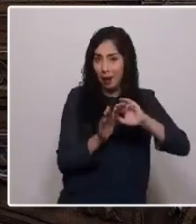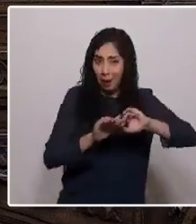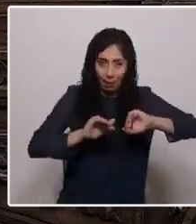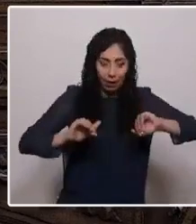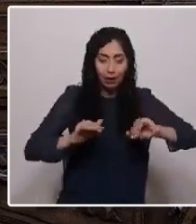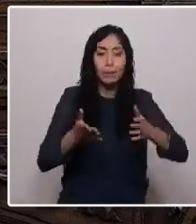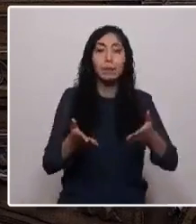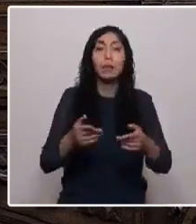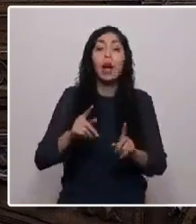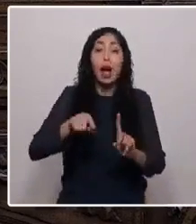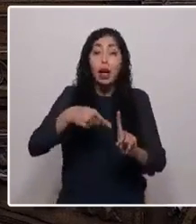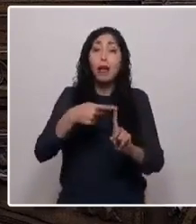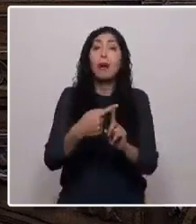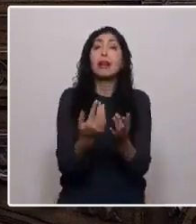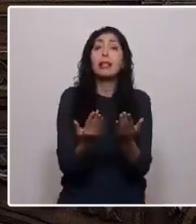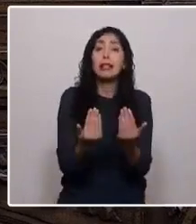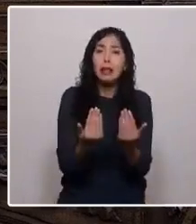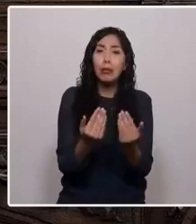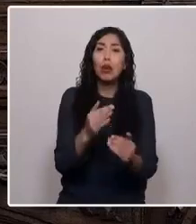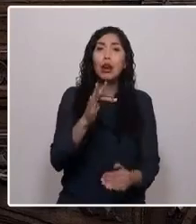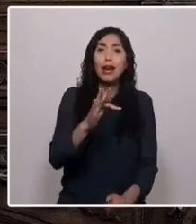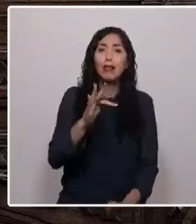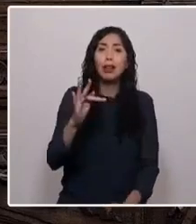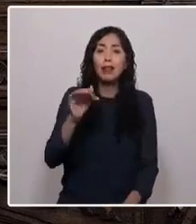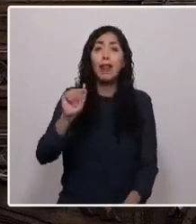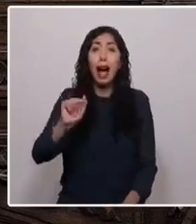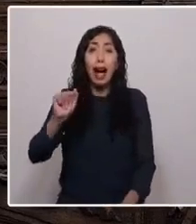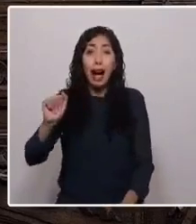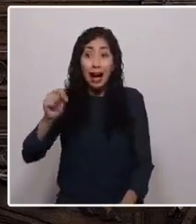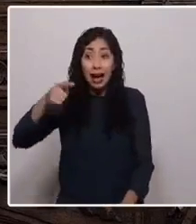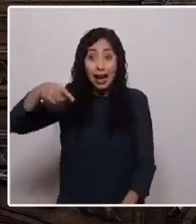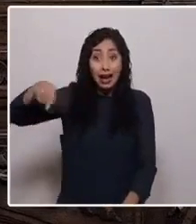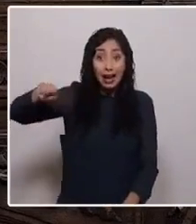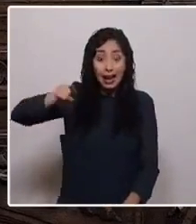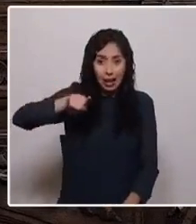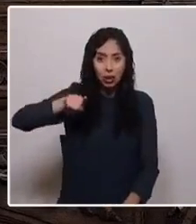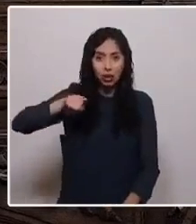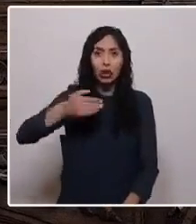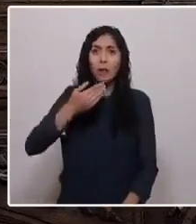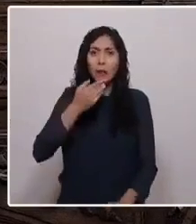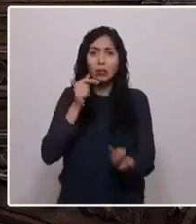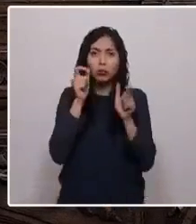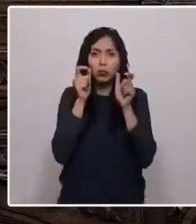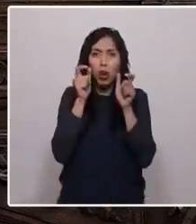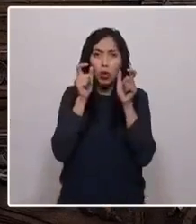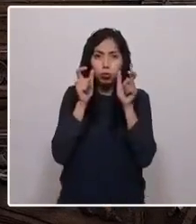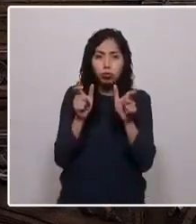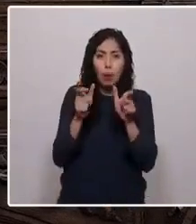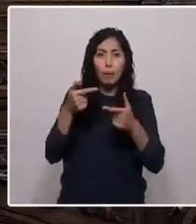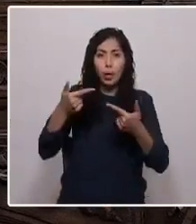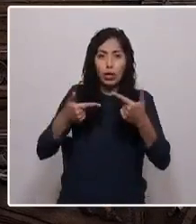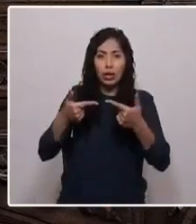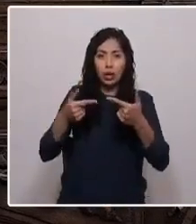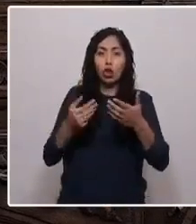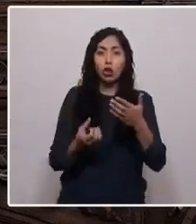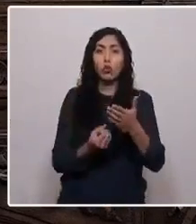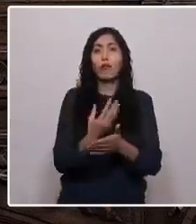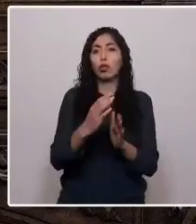además, fuerzas armadas que estén efectivamente bajo el control político de la nueva constitución.